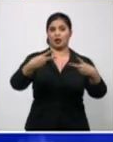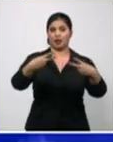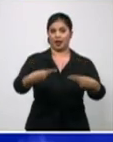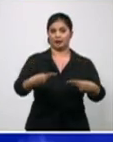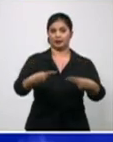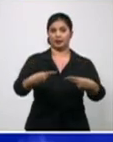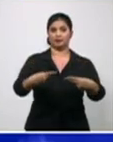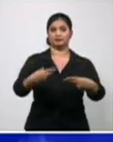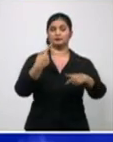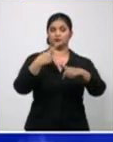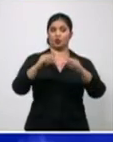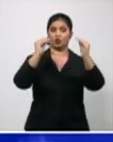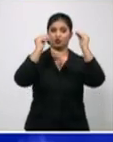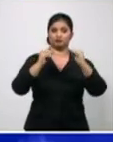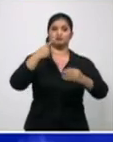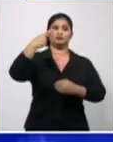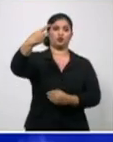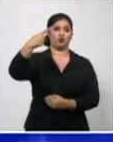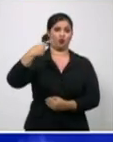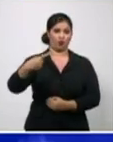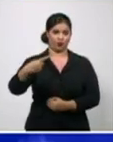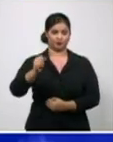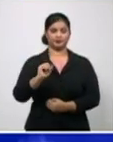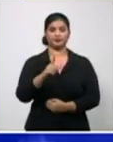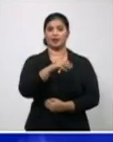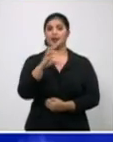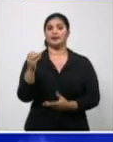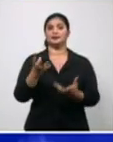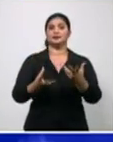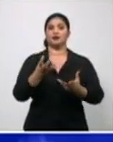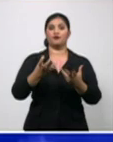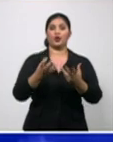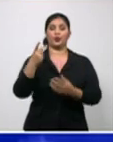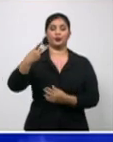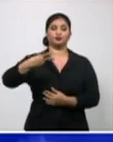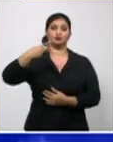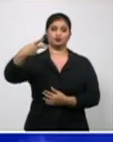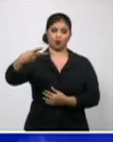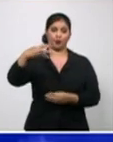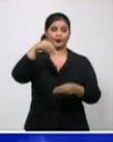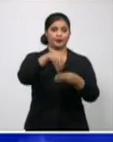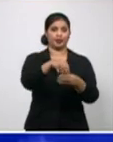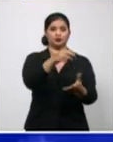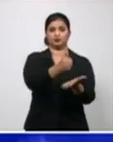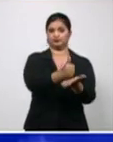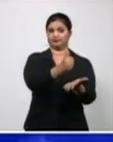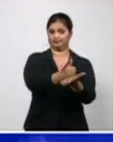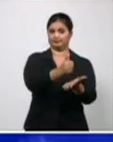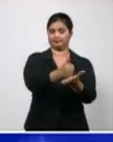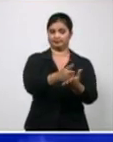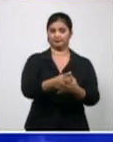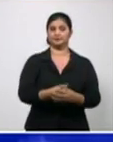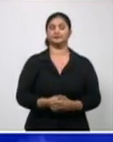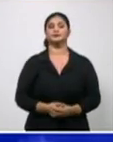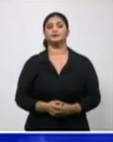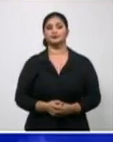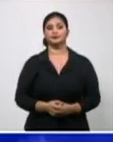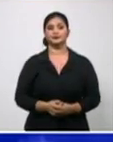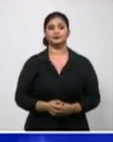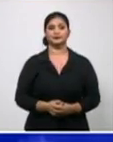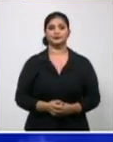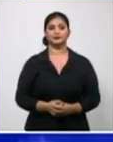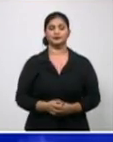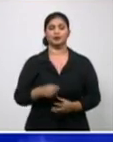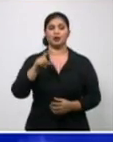uno. Cienfuegos, son dos casos importados. Los dos del municipio Cabecera. Villa Clara, dos